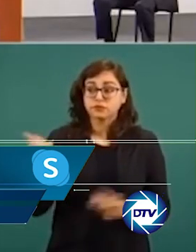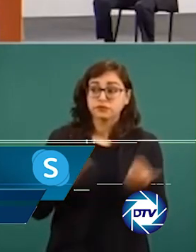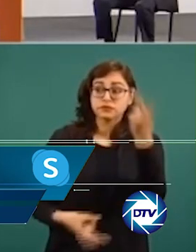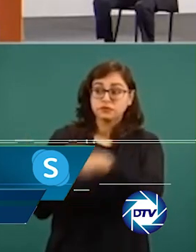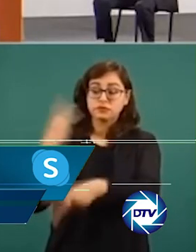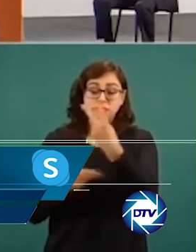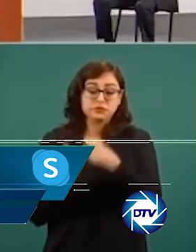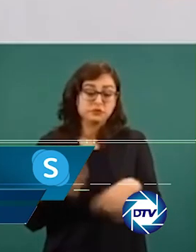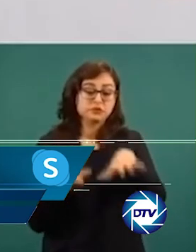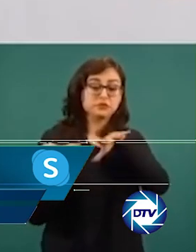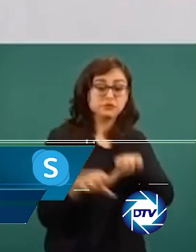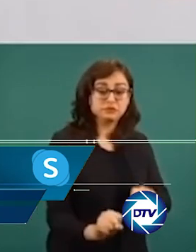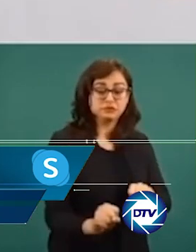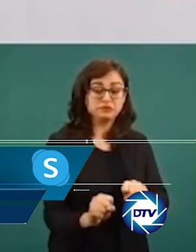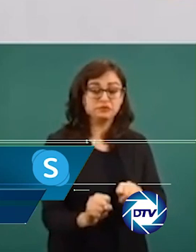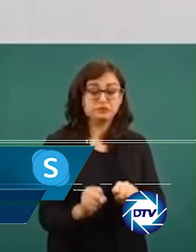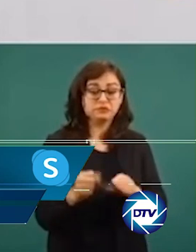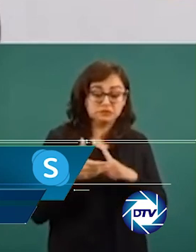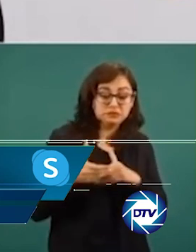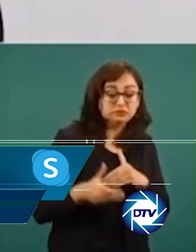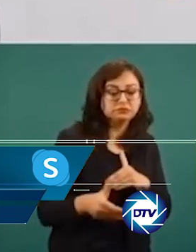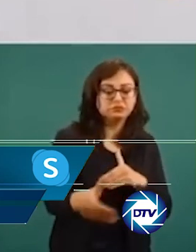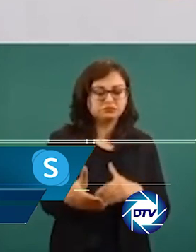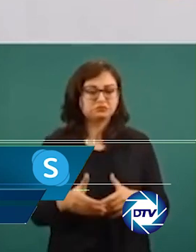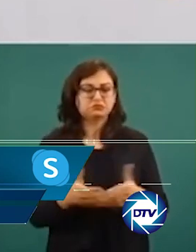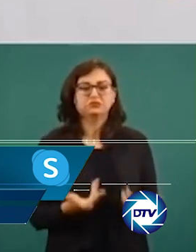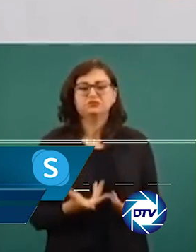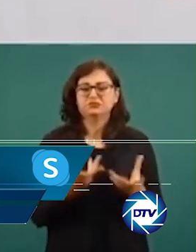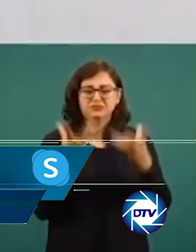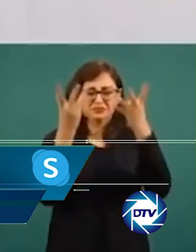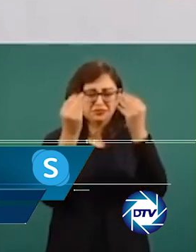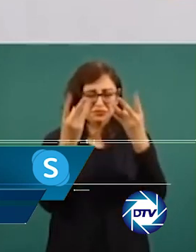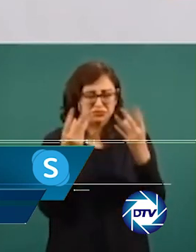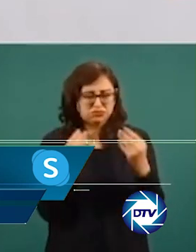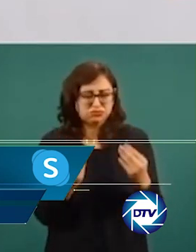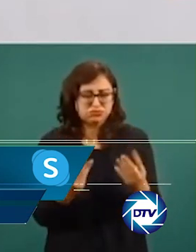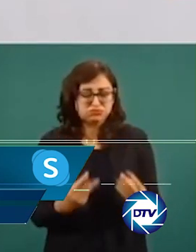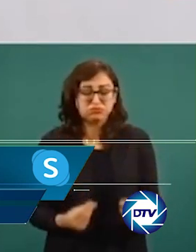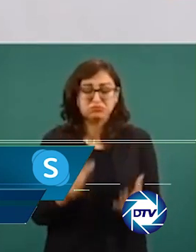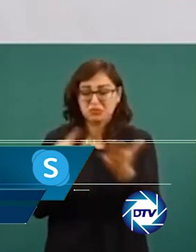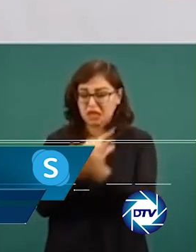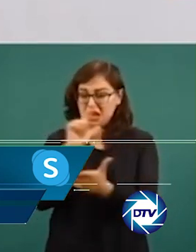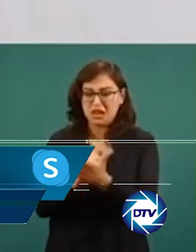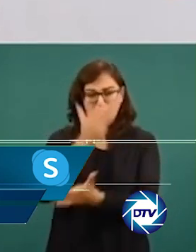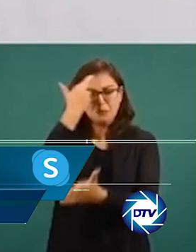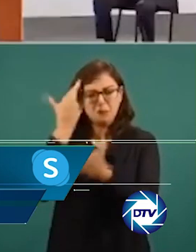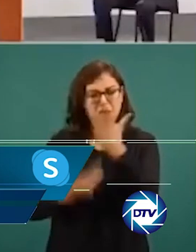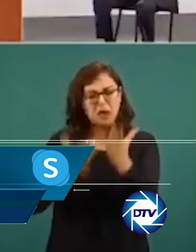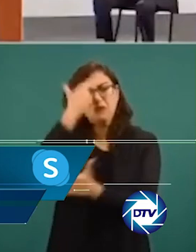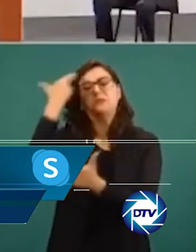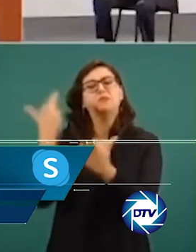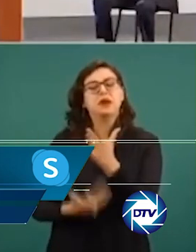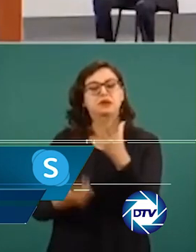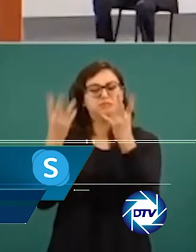de la mano de su socio allí, que son los grandes almacenes mexicanos Palacio del Hierro. El impacto de la anunciada